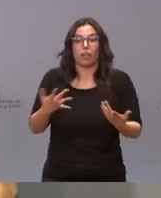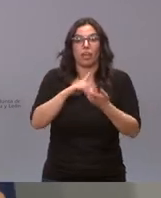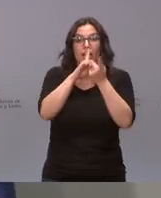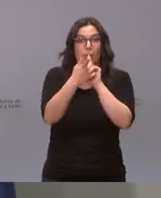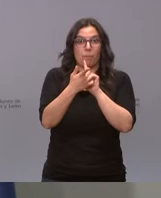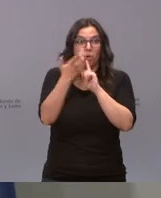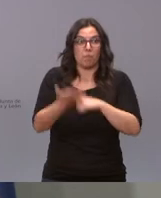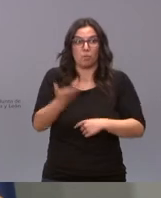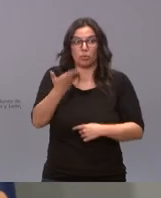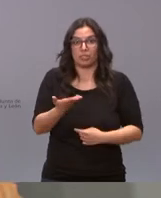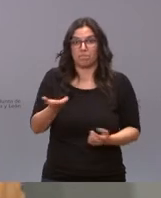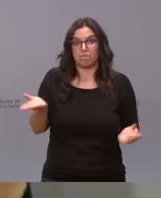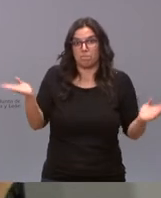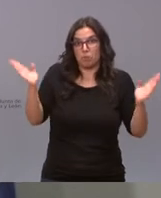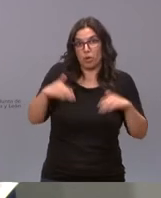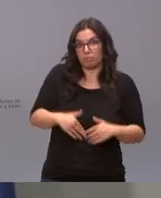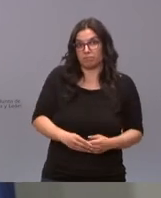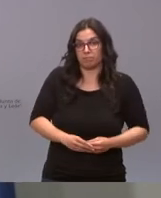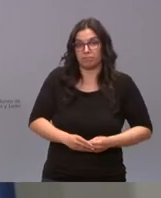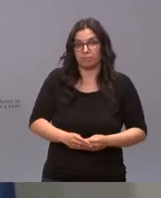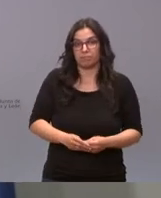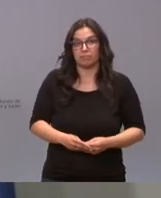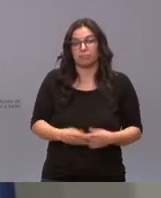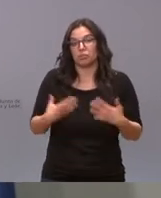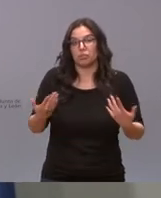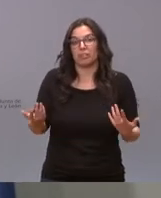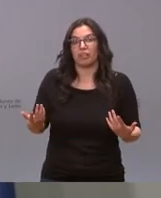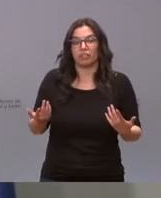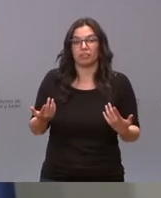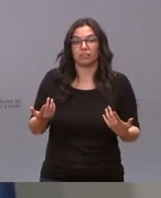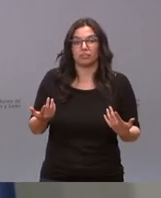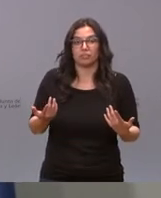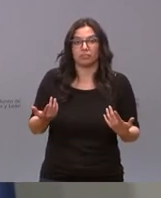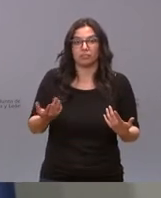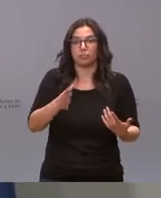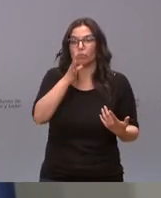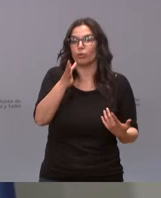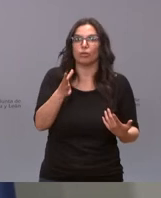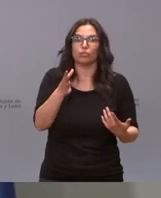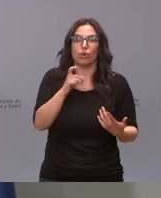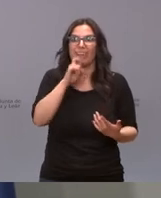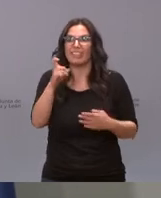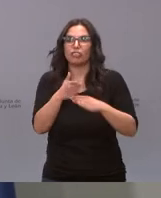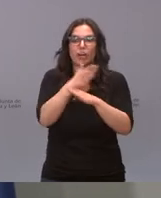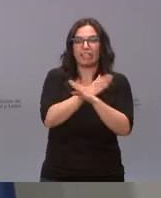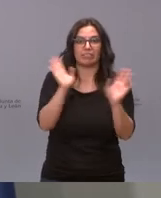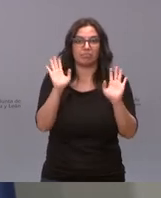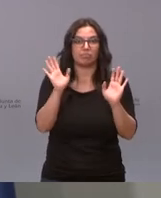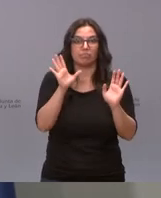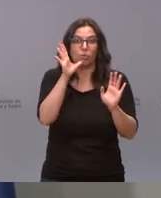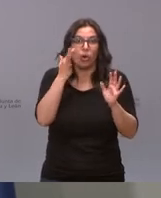esenciales pues no se ha procedido a ningún aviso previo porque básicamente